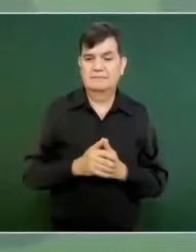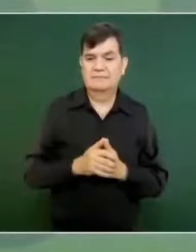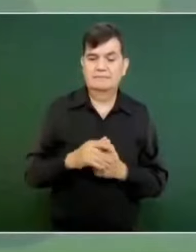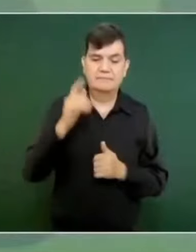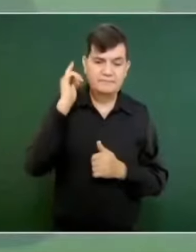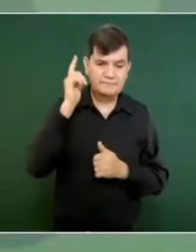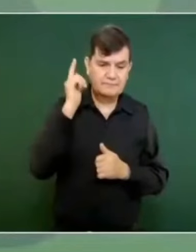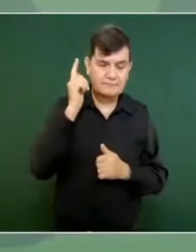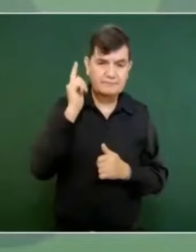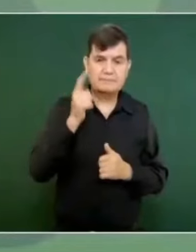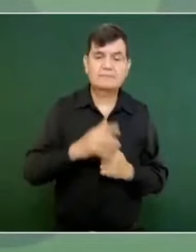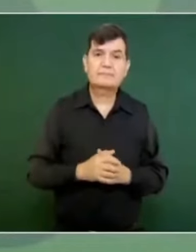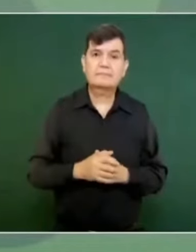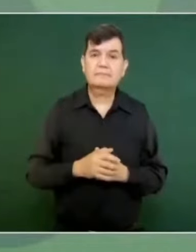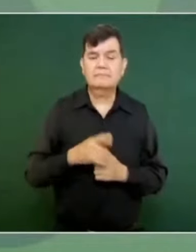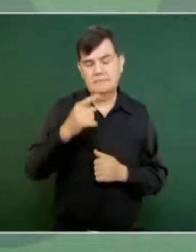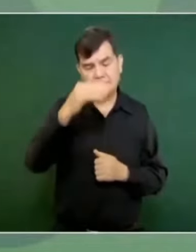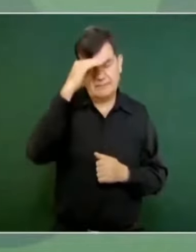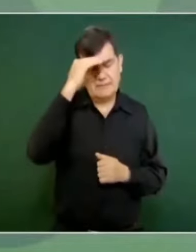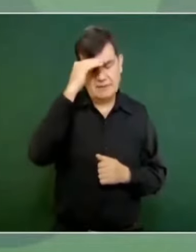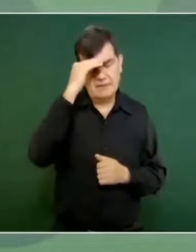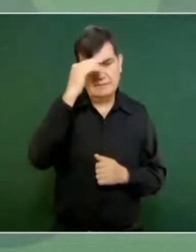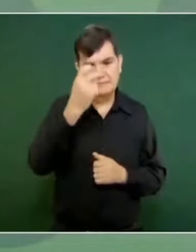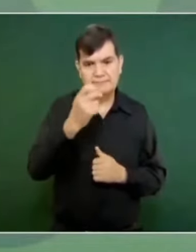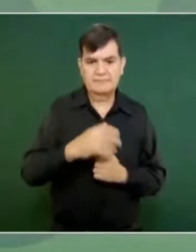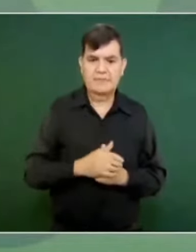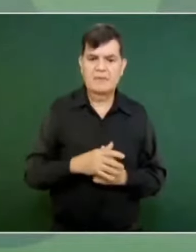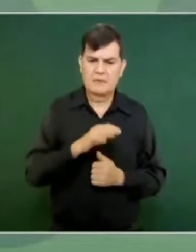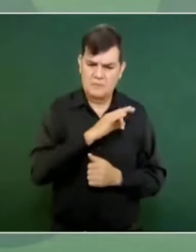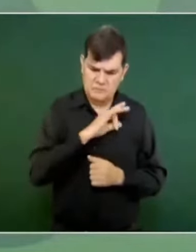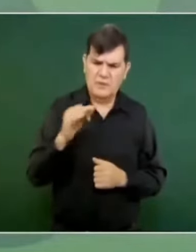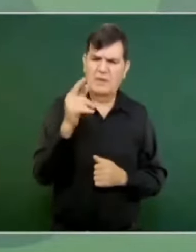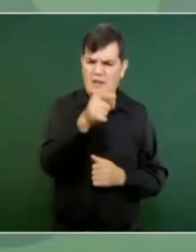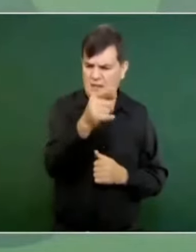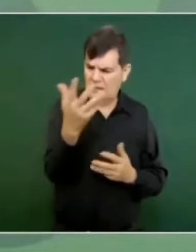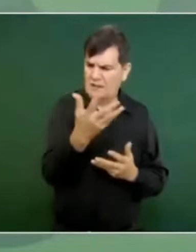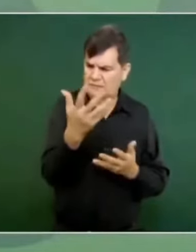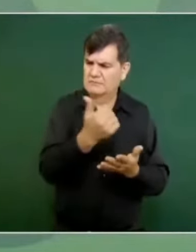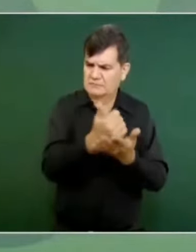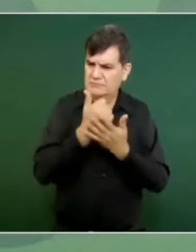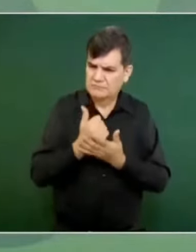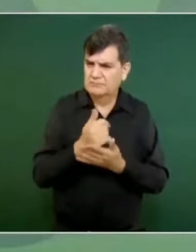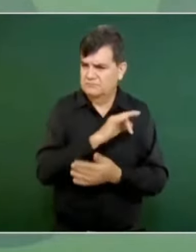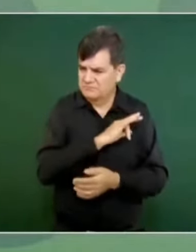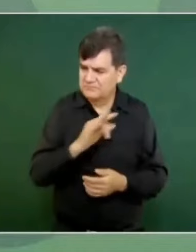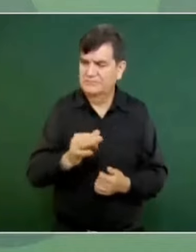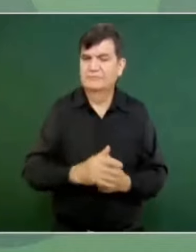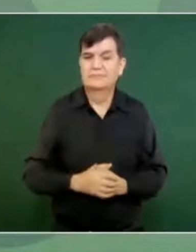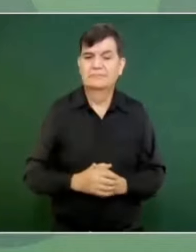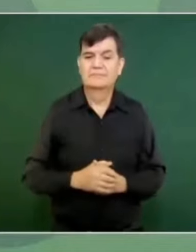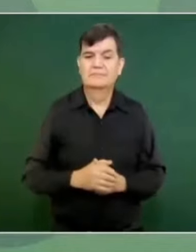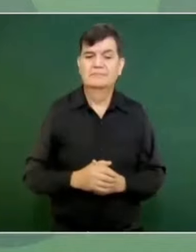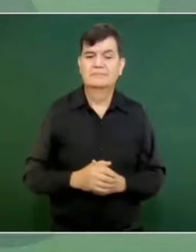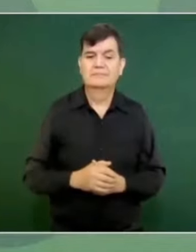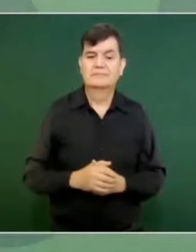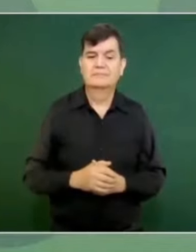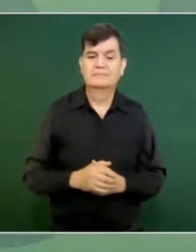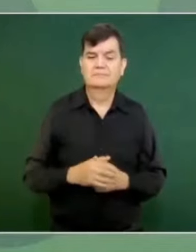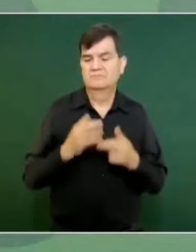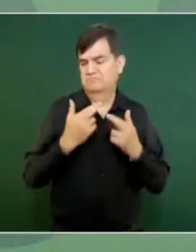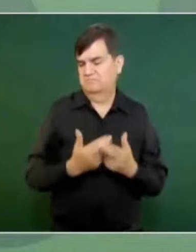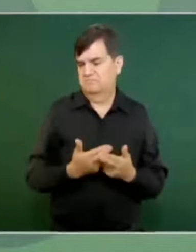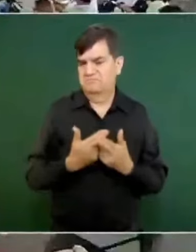ojalá y lo piensen. Y podrían ellos ayudar bastante.